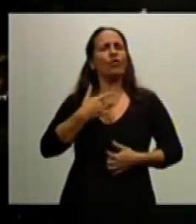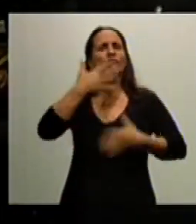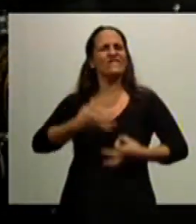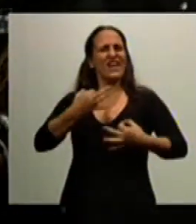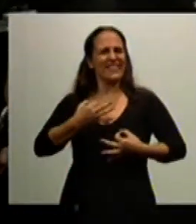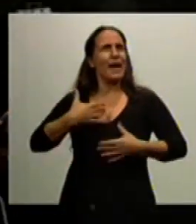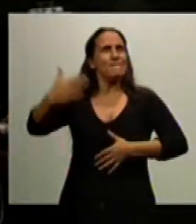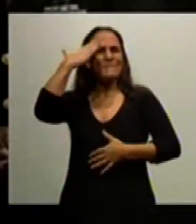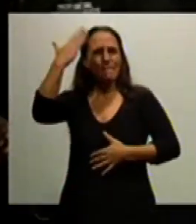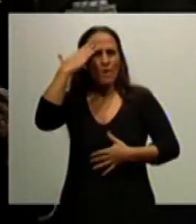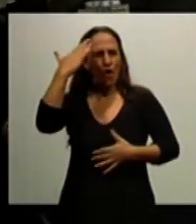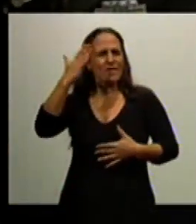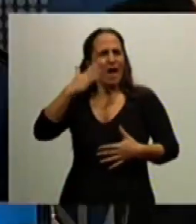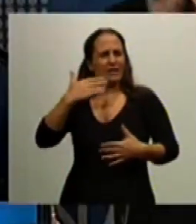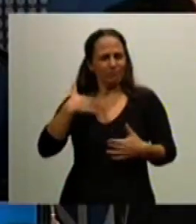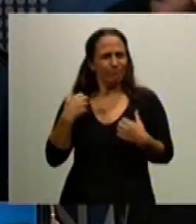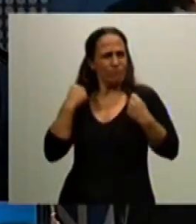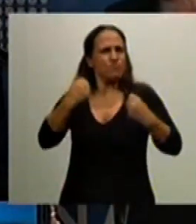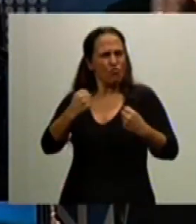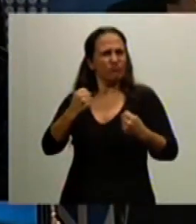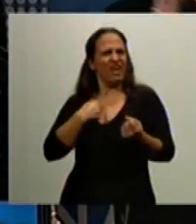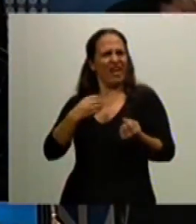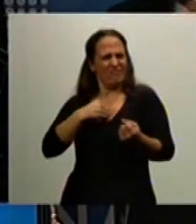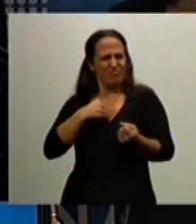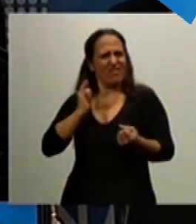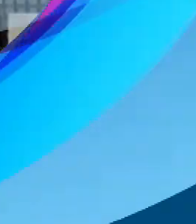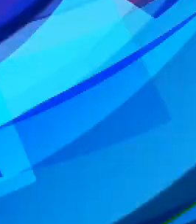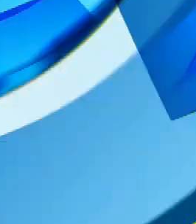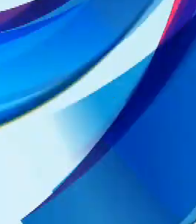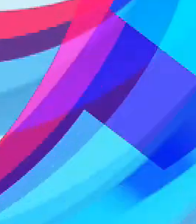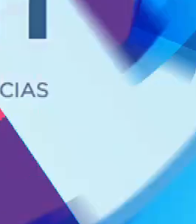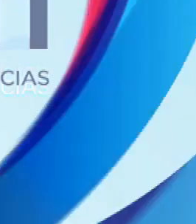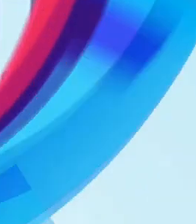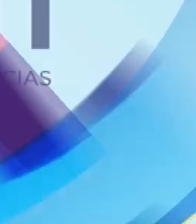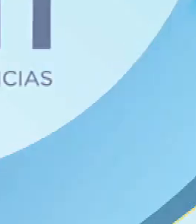la memoria y la voluntad de seguir adelante como siempre lo hemos hecho.